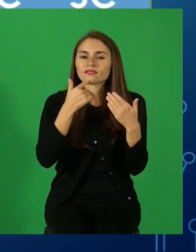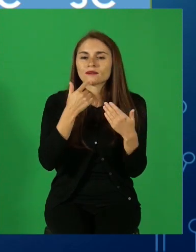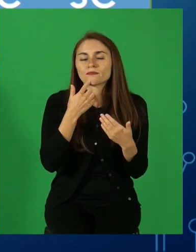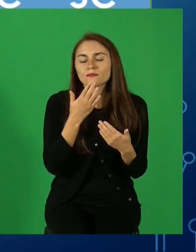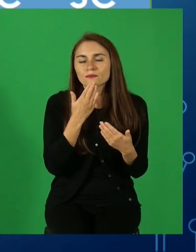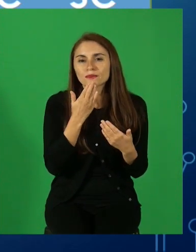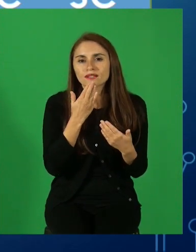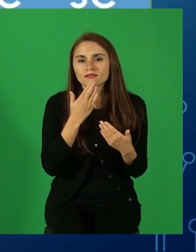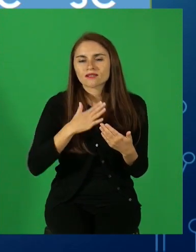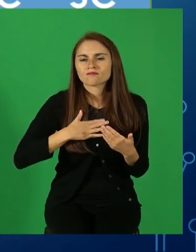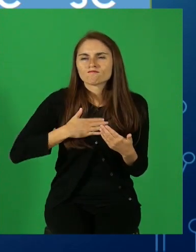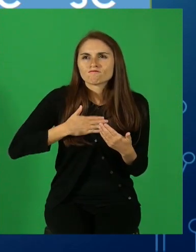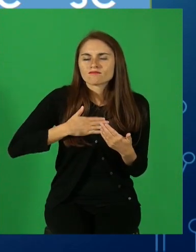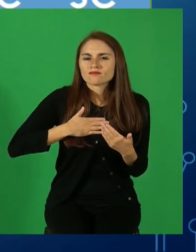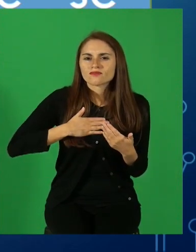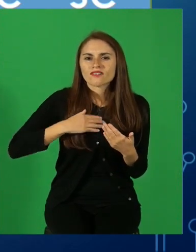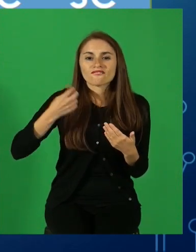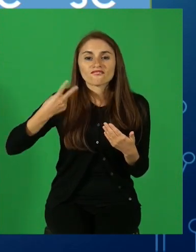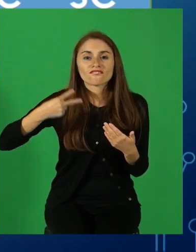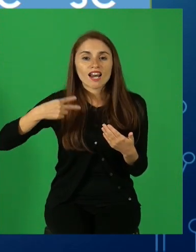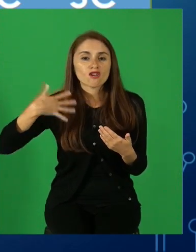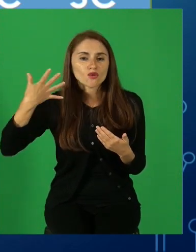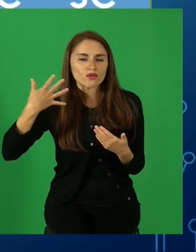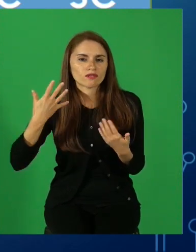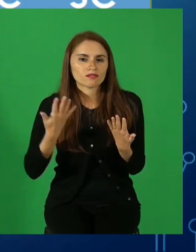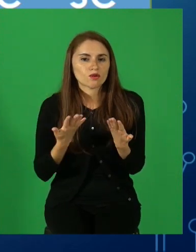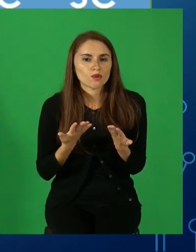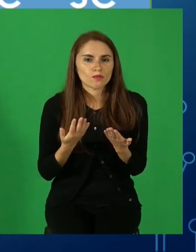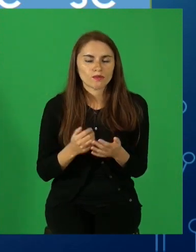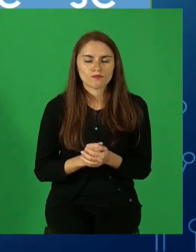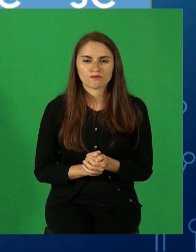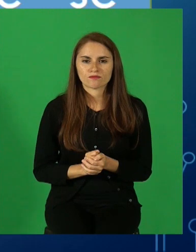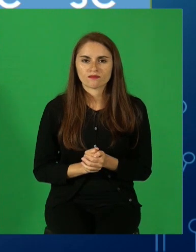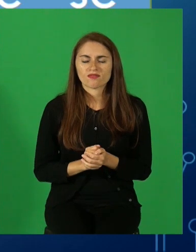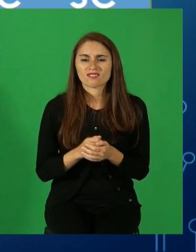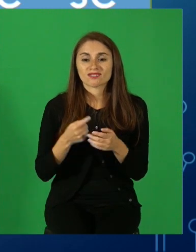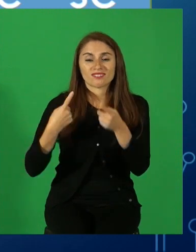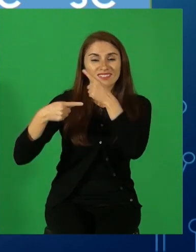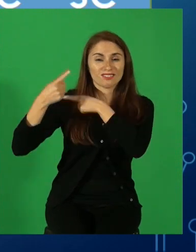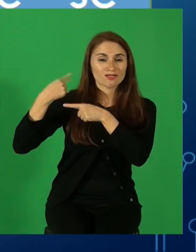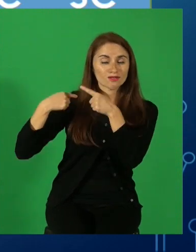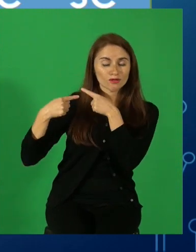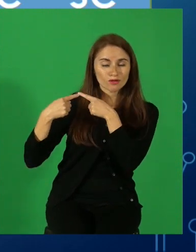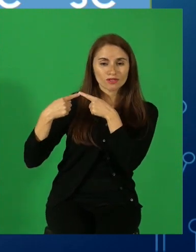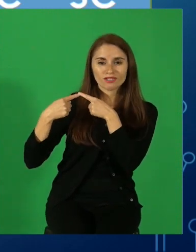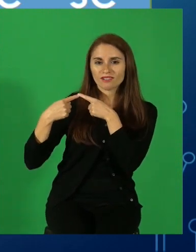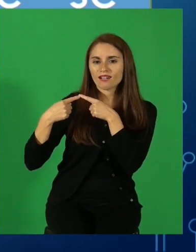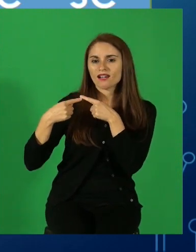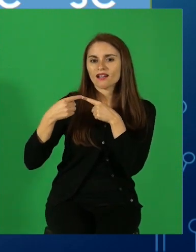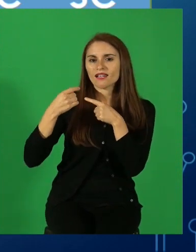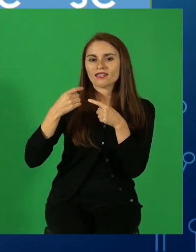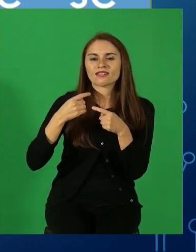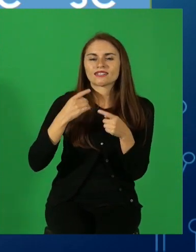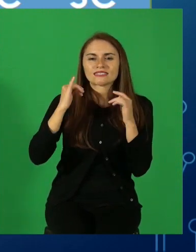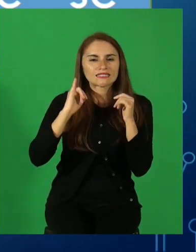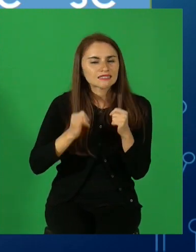que se van a repetir en obras literarias de todos los tiempos. Desde la época